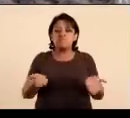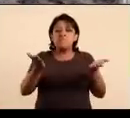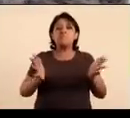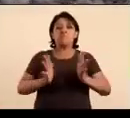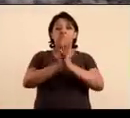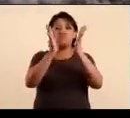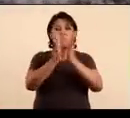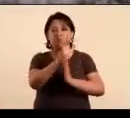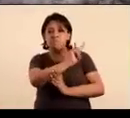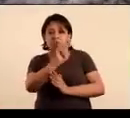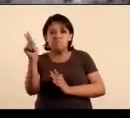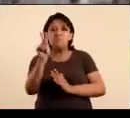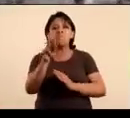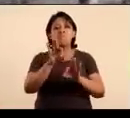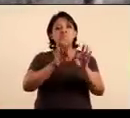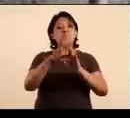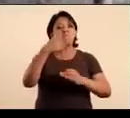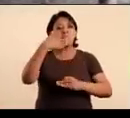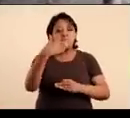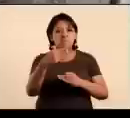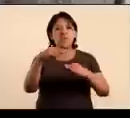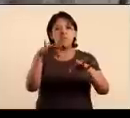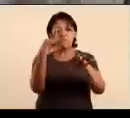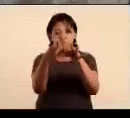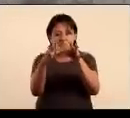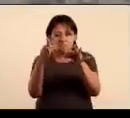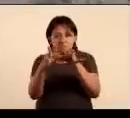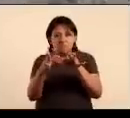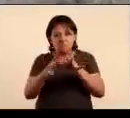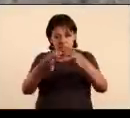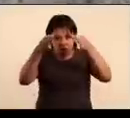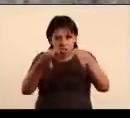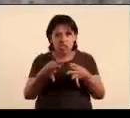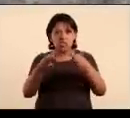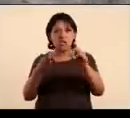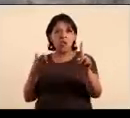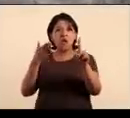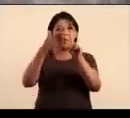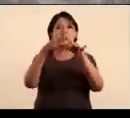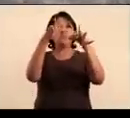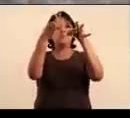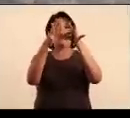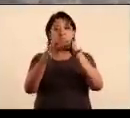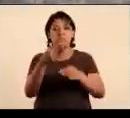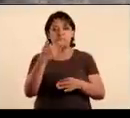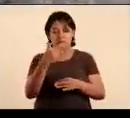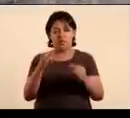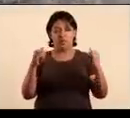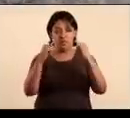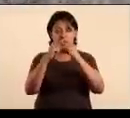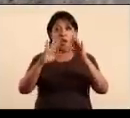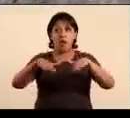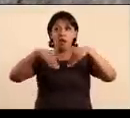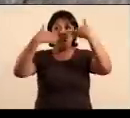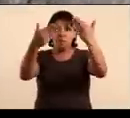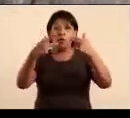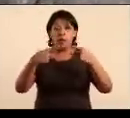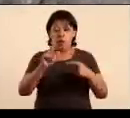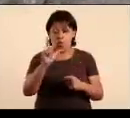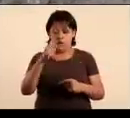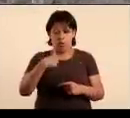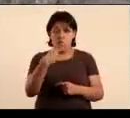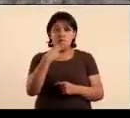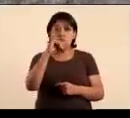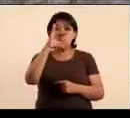Favorece la eficiencia, la productividad y la calidad, y el cumplimiento de los objetivos institucionales. Al exterior, aplicar la ICI